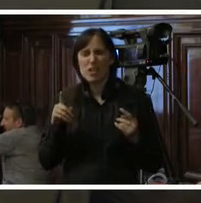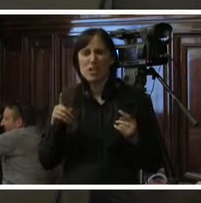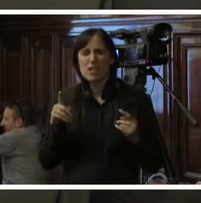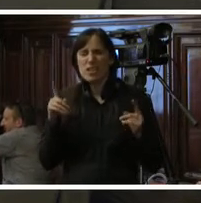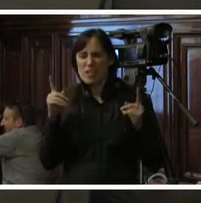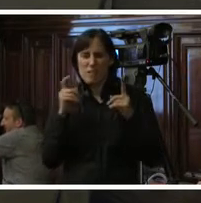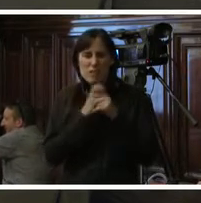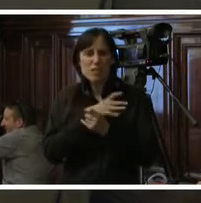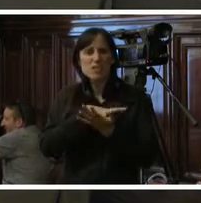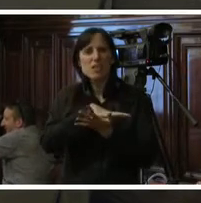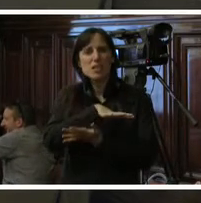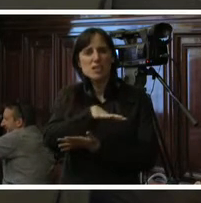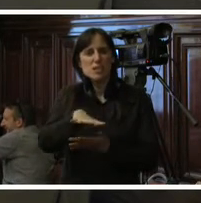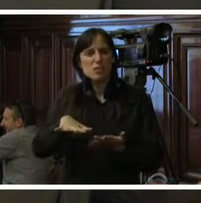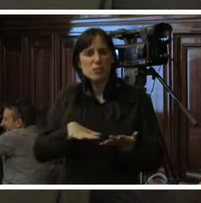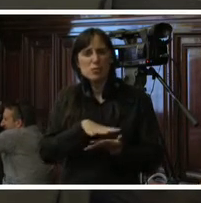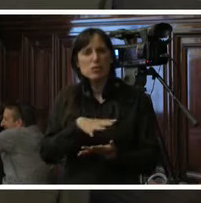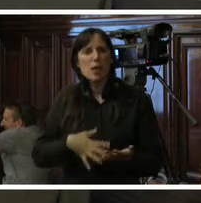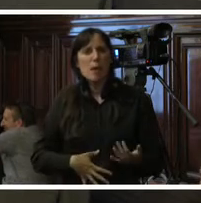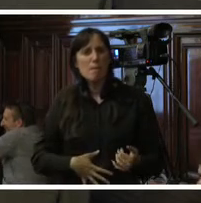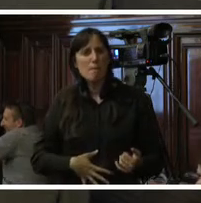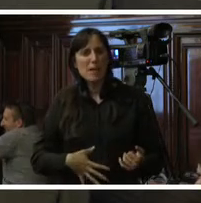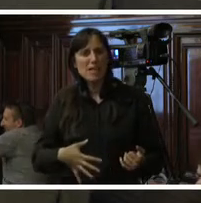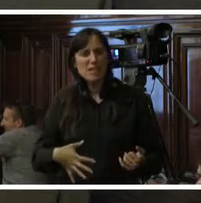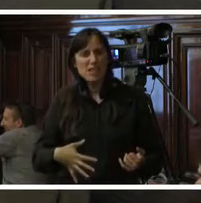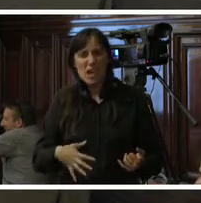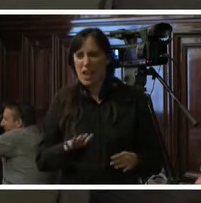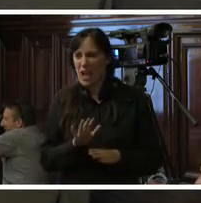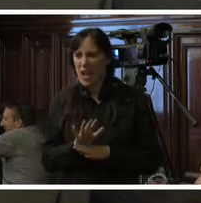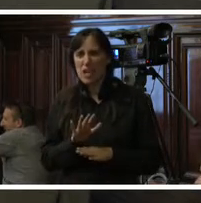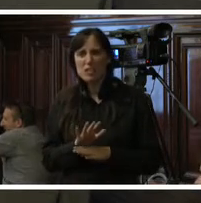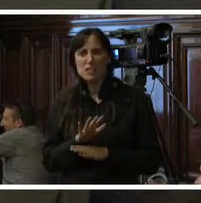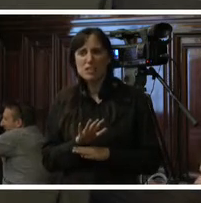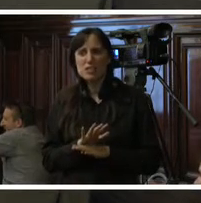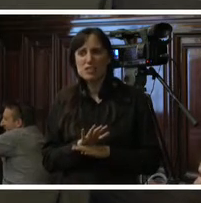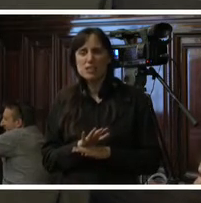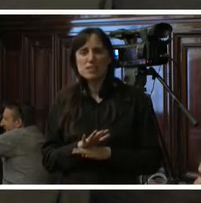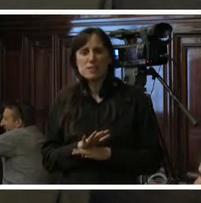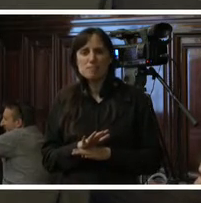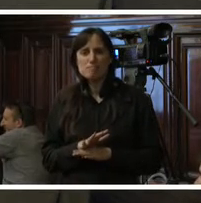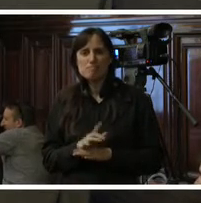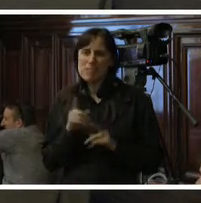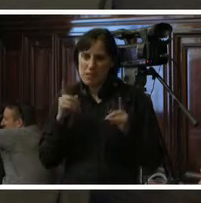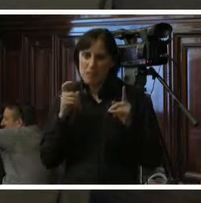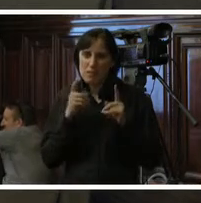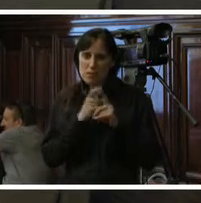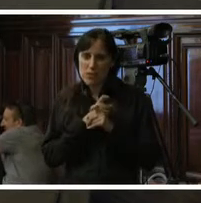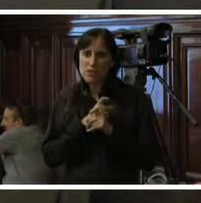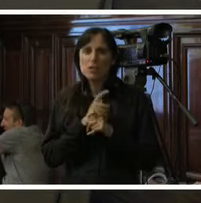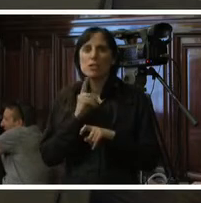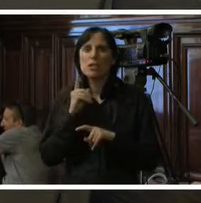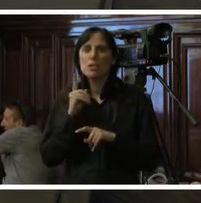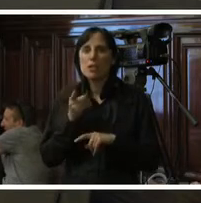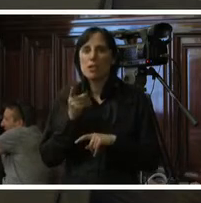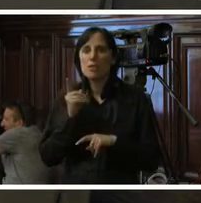situación de quedar embarazadas en esas circunstancias. Creo que hay una reflexión de tipo humanitario